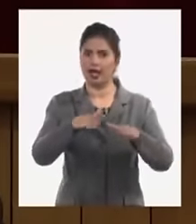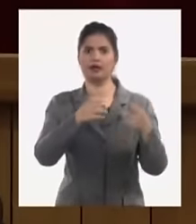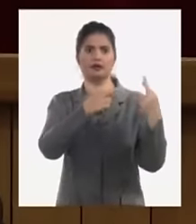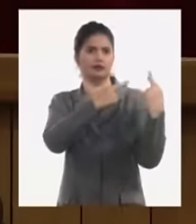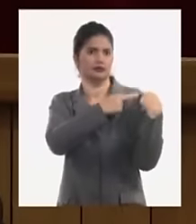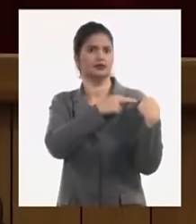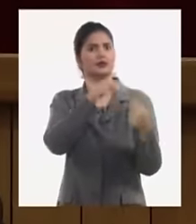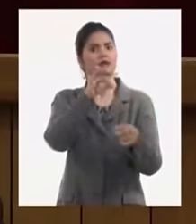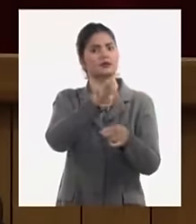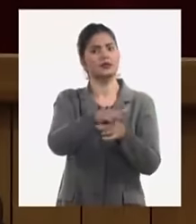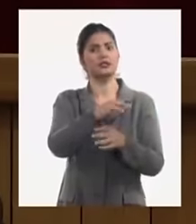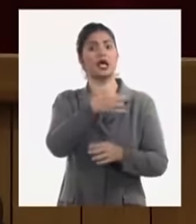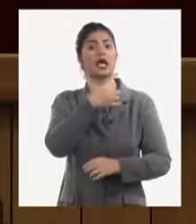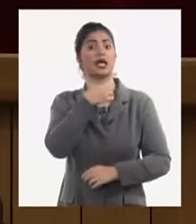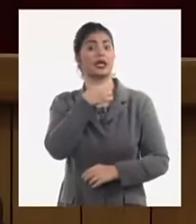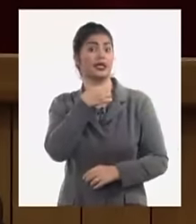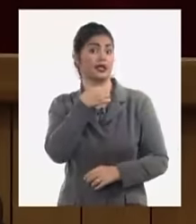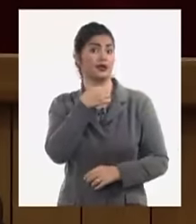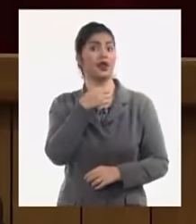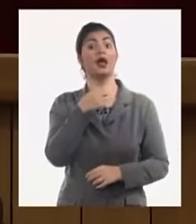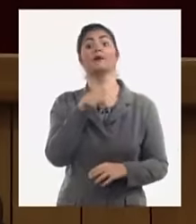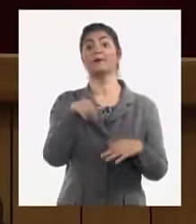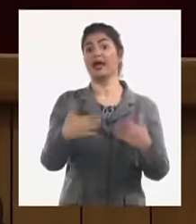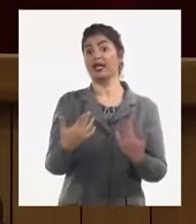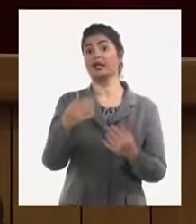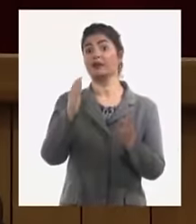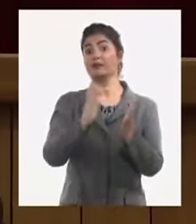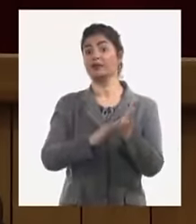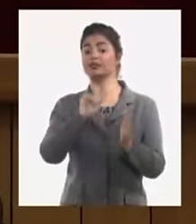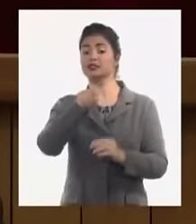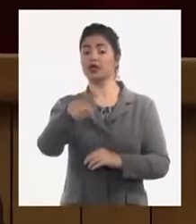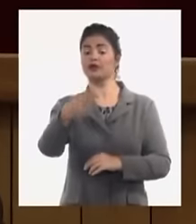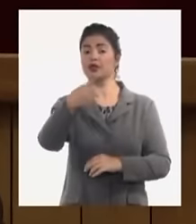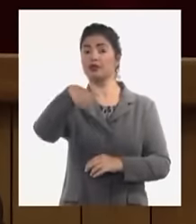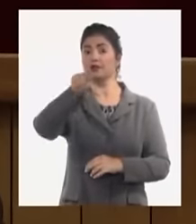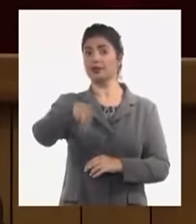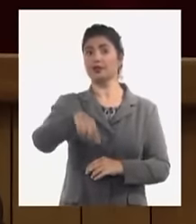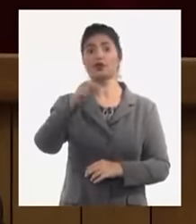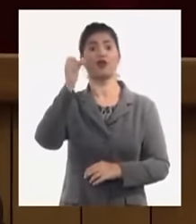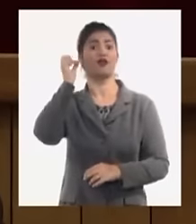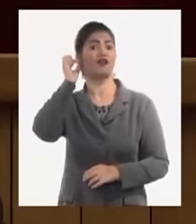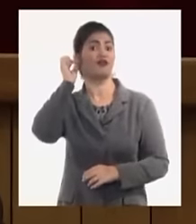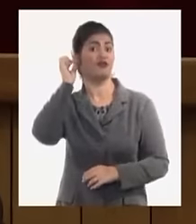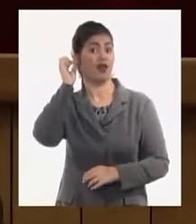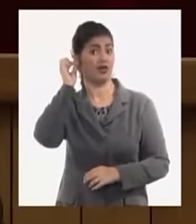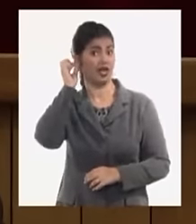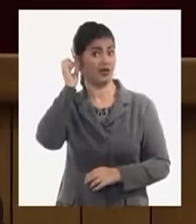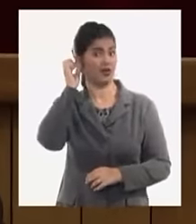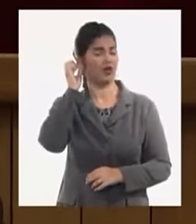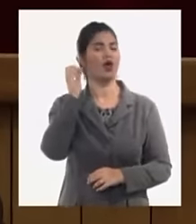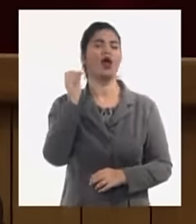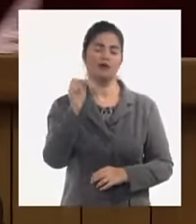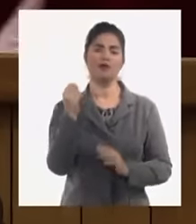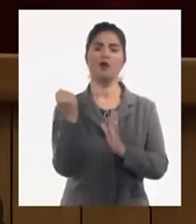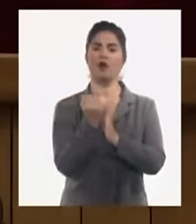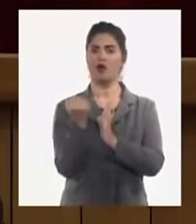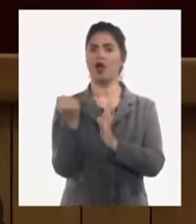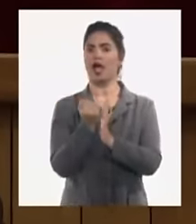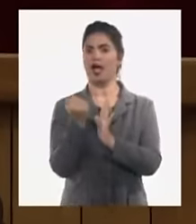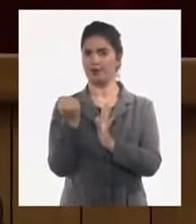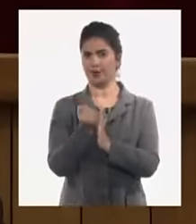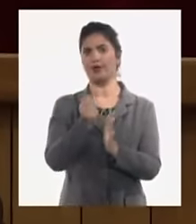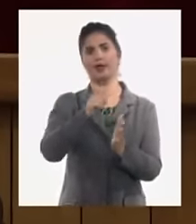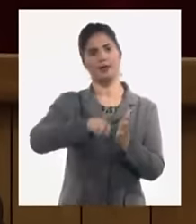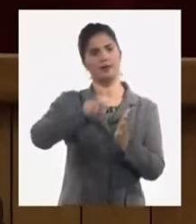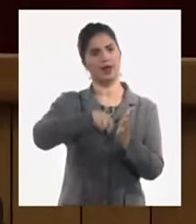de enero para que ya incluso el primero de febrero empiece a aprobar sus actores económicos y de ahí en la medida que formemos